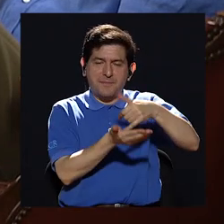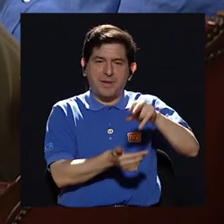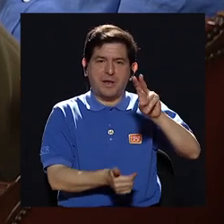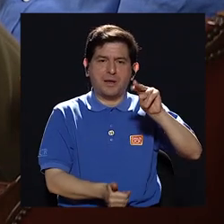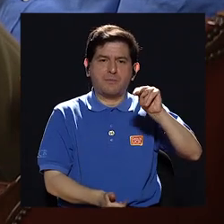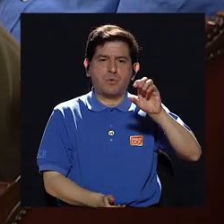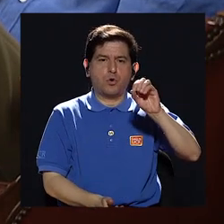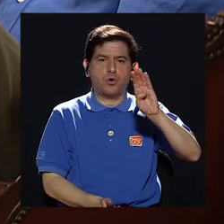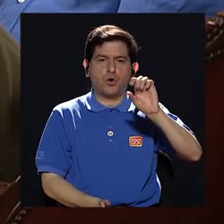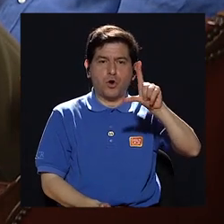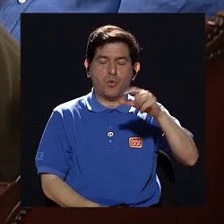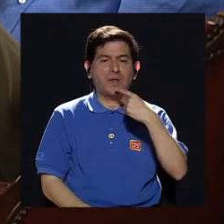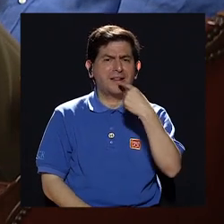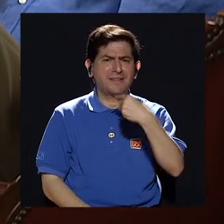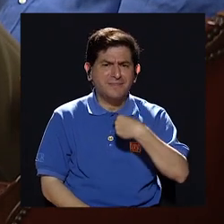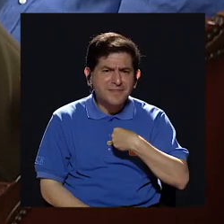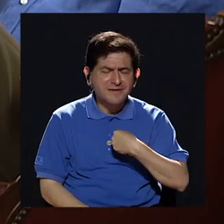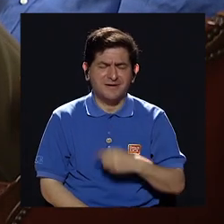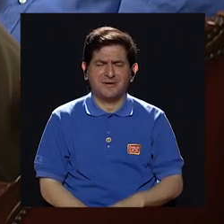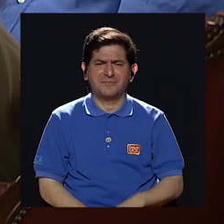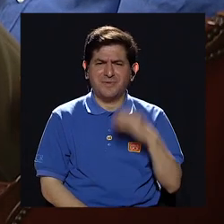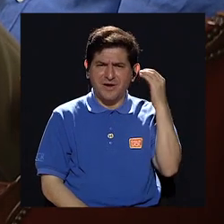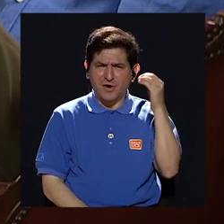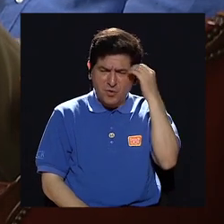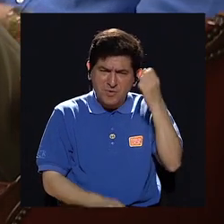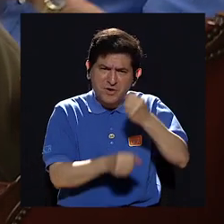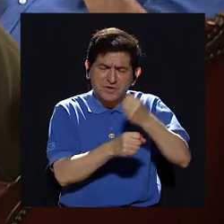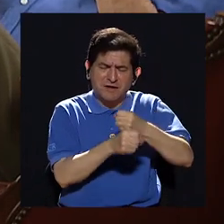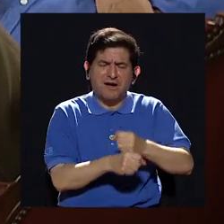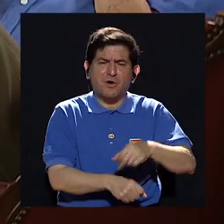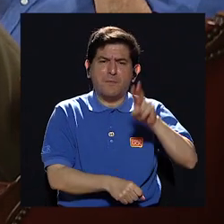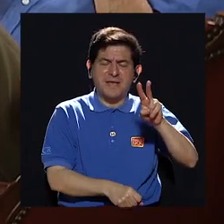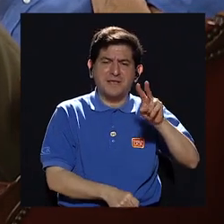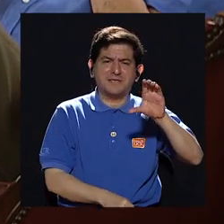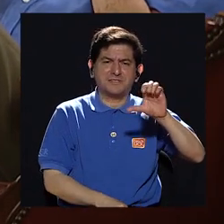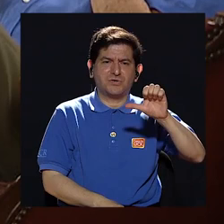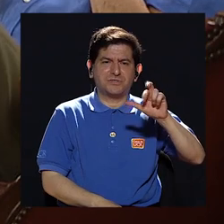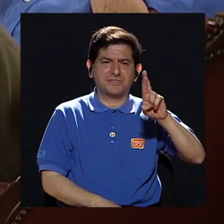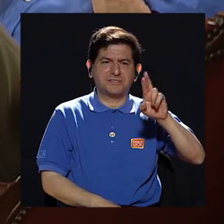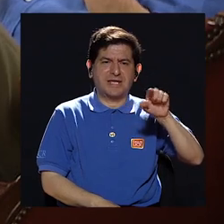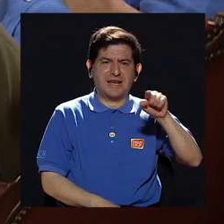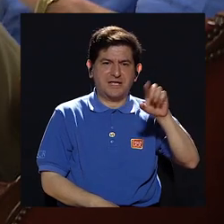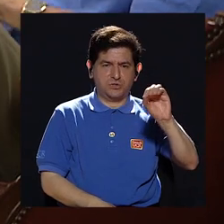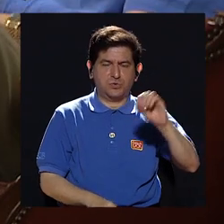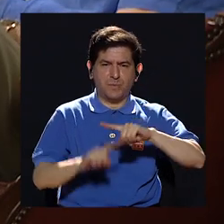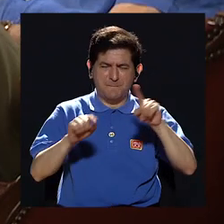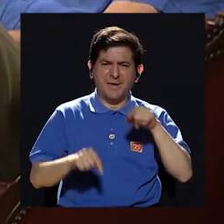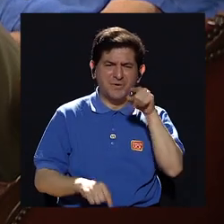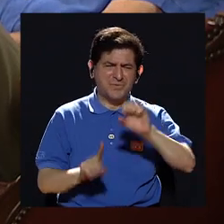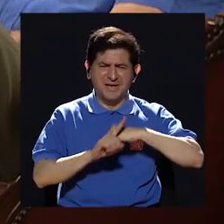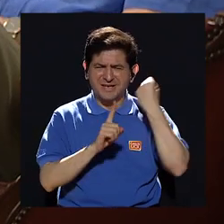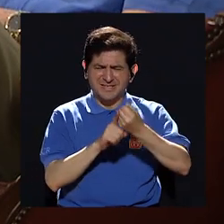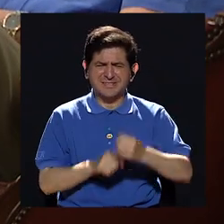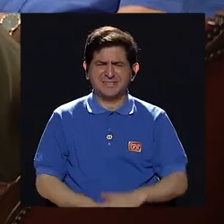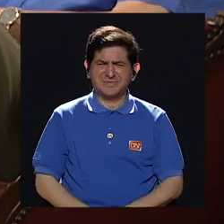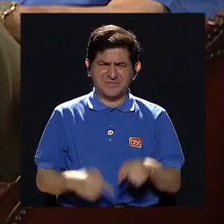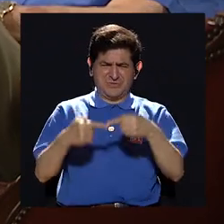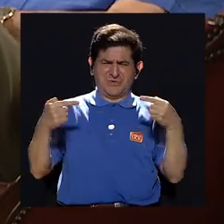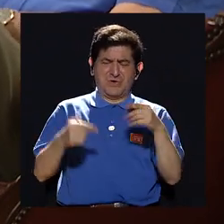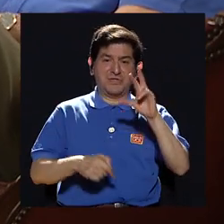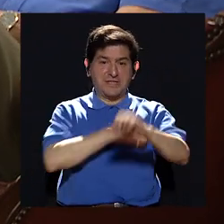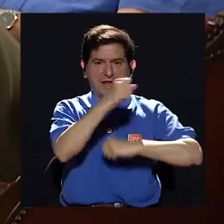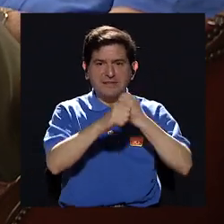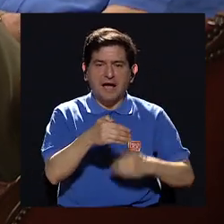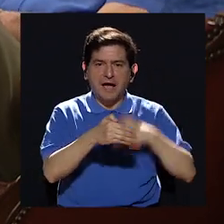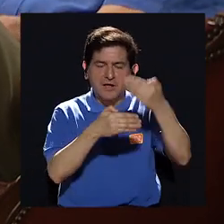Paz que me dé su punto de vista del trabajo de Don Vinicius Serezo pero sobre todo ¿Por qué es el resentimiento? Inclusive 30